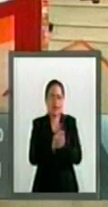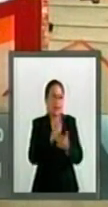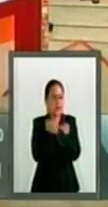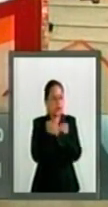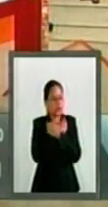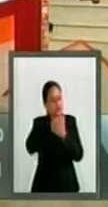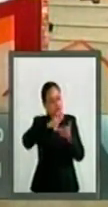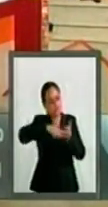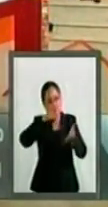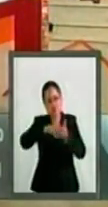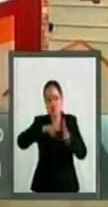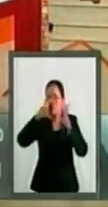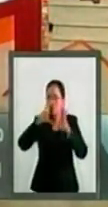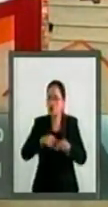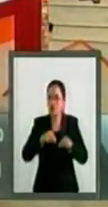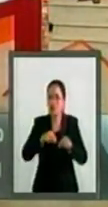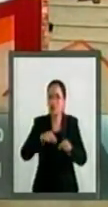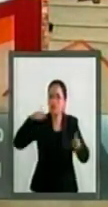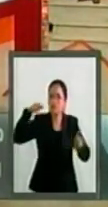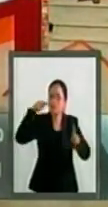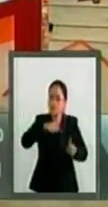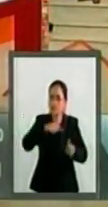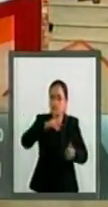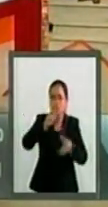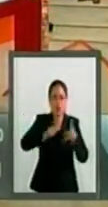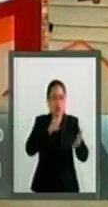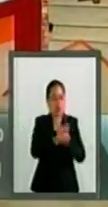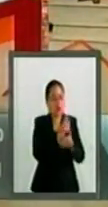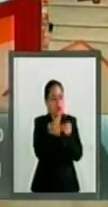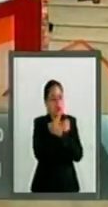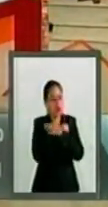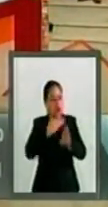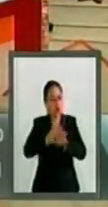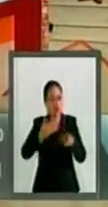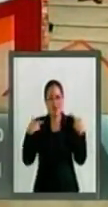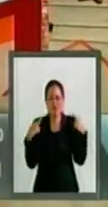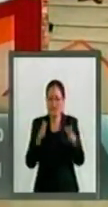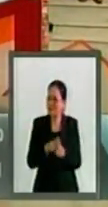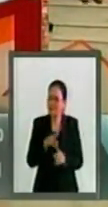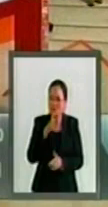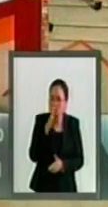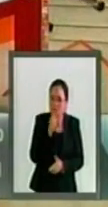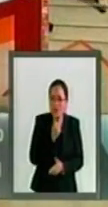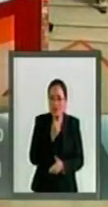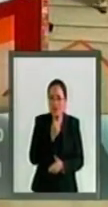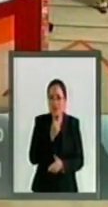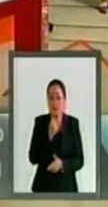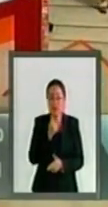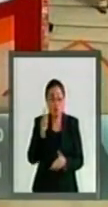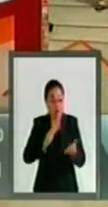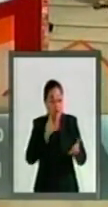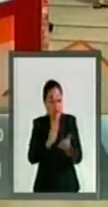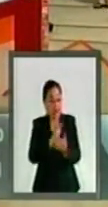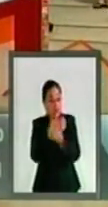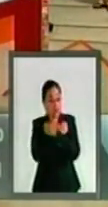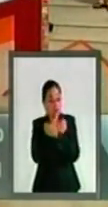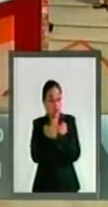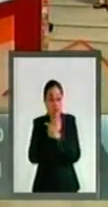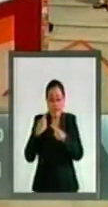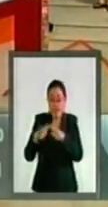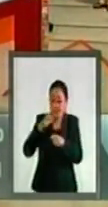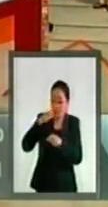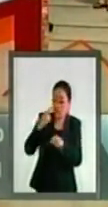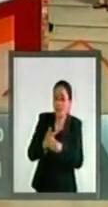no se puede hacer particularmente una reforma educativa contra los maestros. Una reforma educativa se tiene que hacer con los